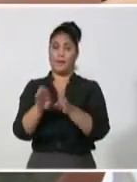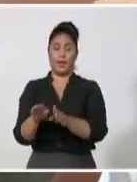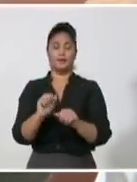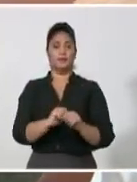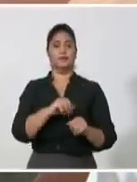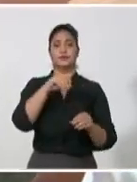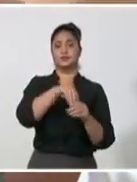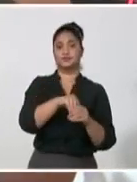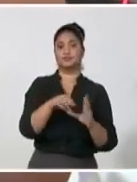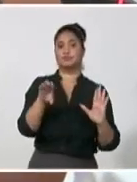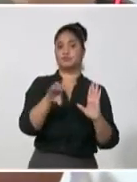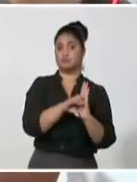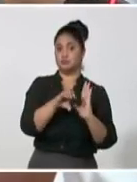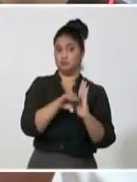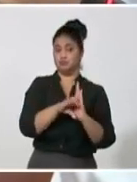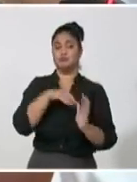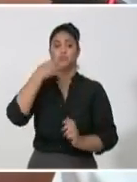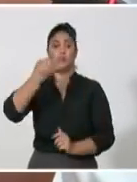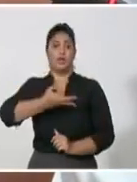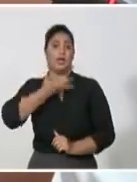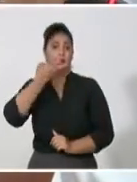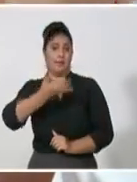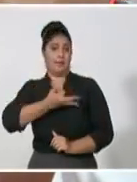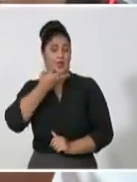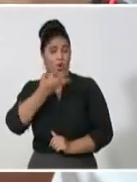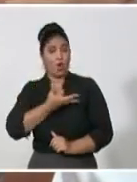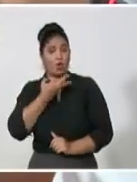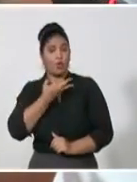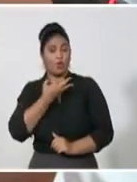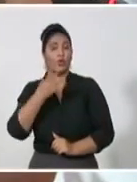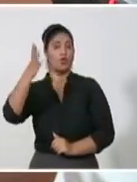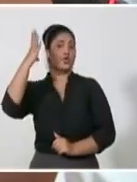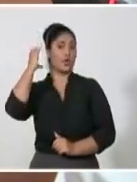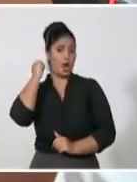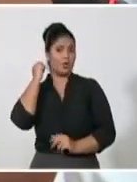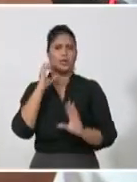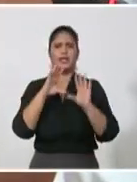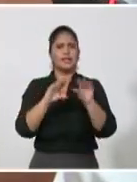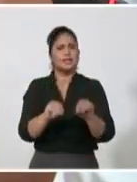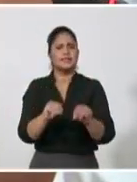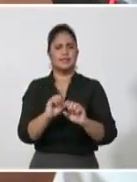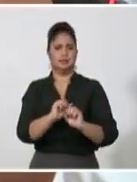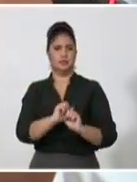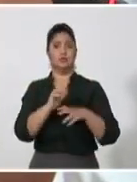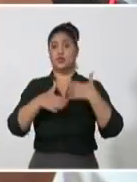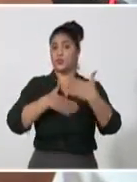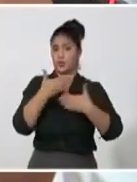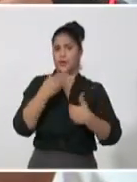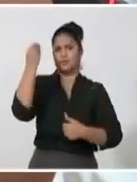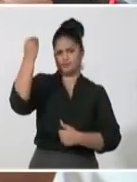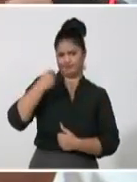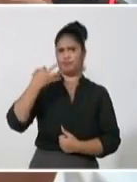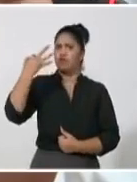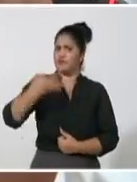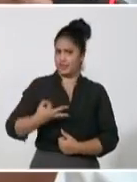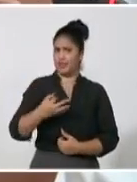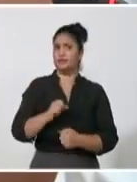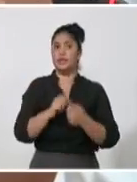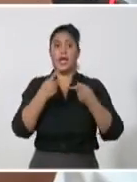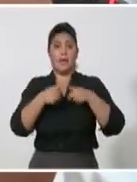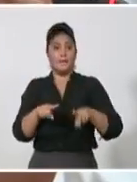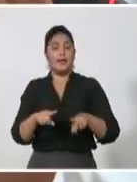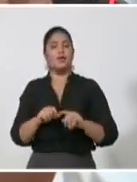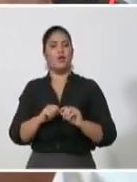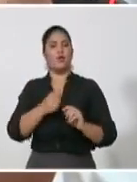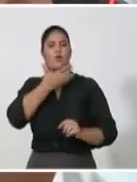el general de ejército decía que, aunque era insuficiente, había un incremento progresivo y sostenido en la promoción de